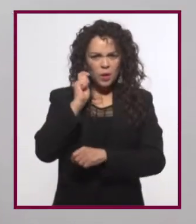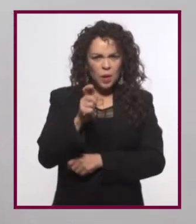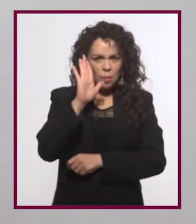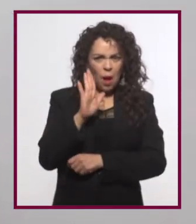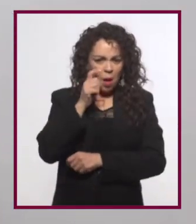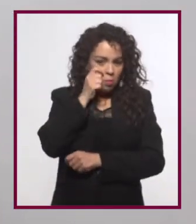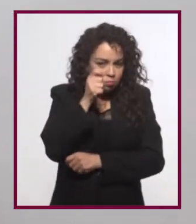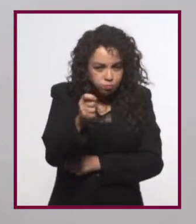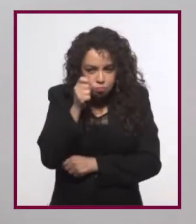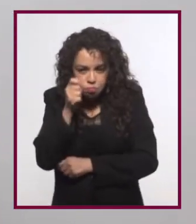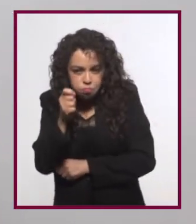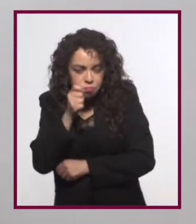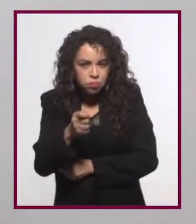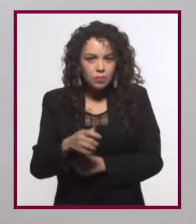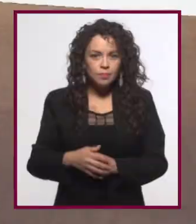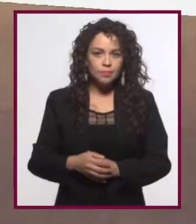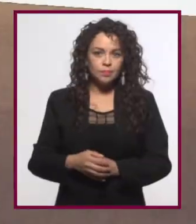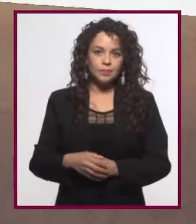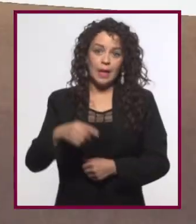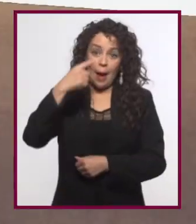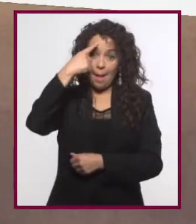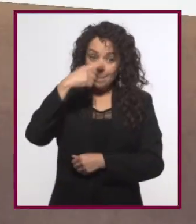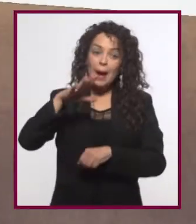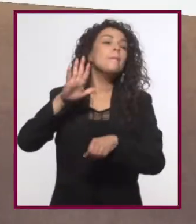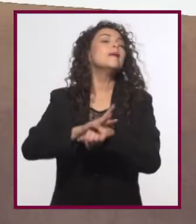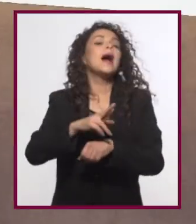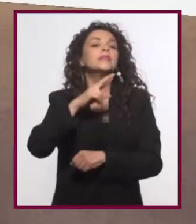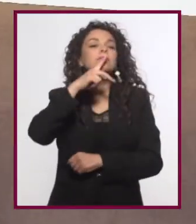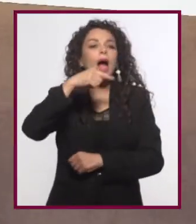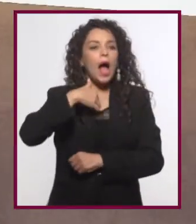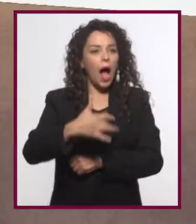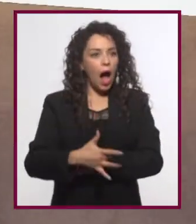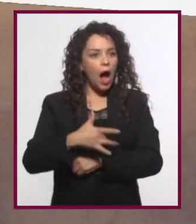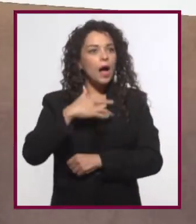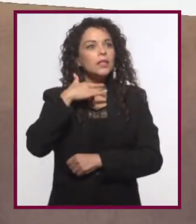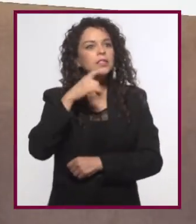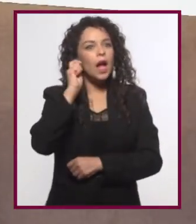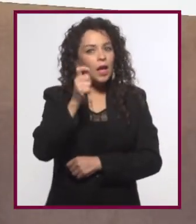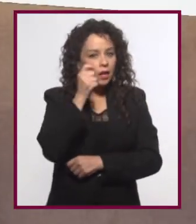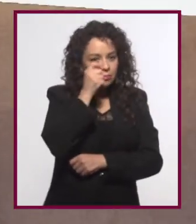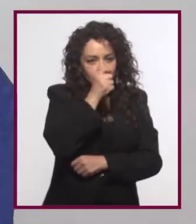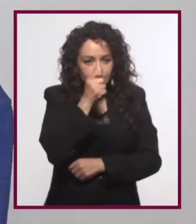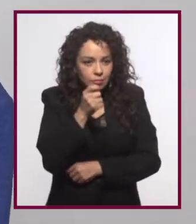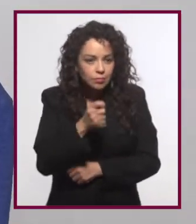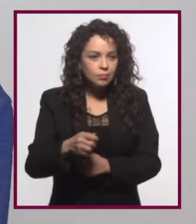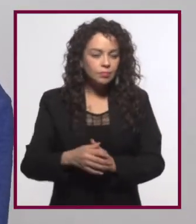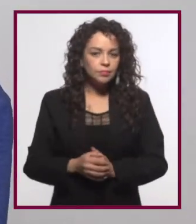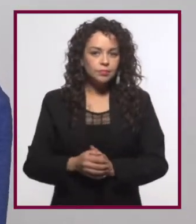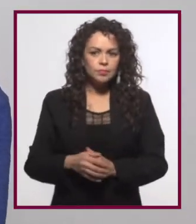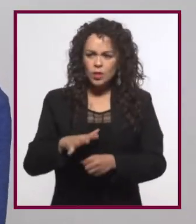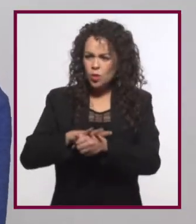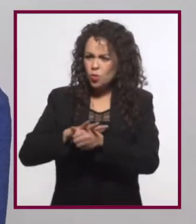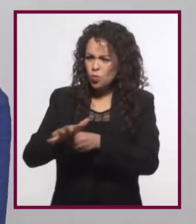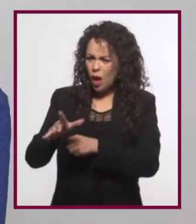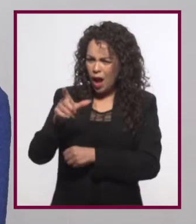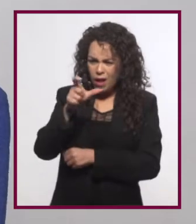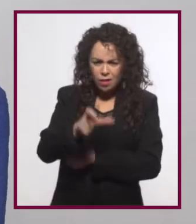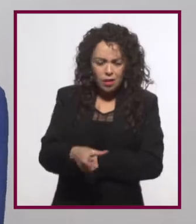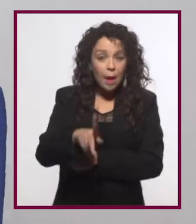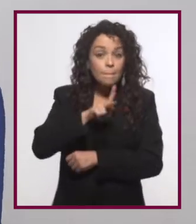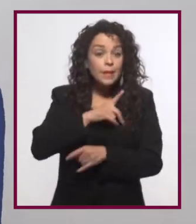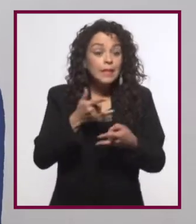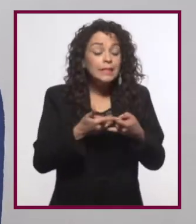detective? Pues es para inspirarme mejor en el personaje. ¿Cuál personaje? El de mi historia.